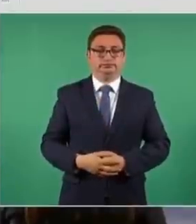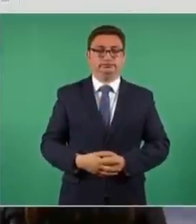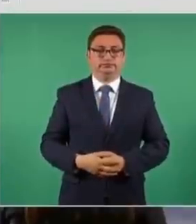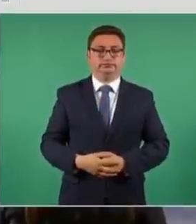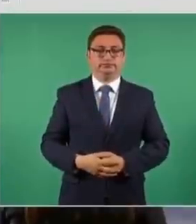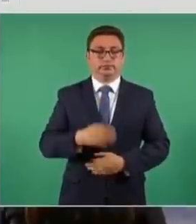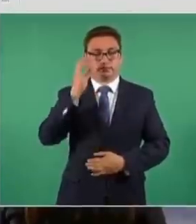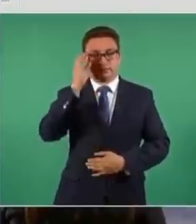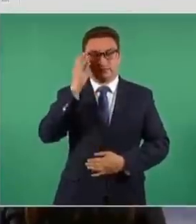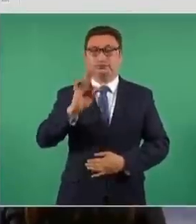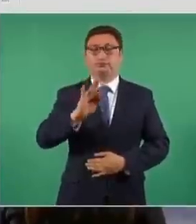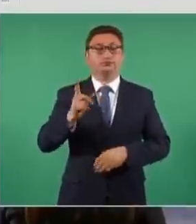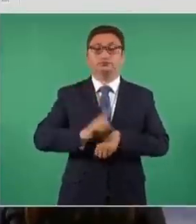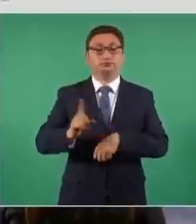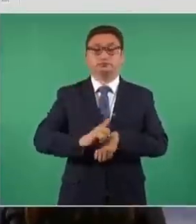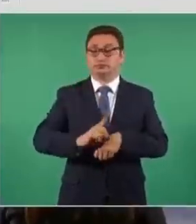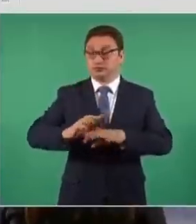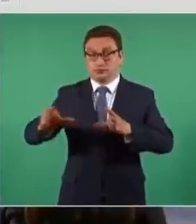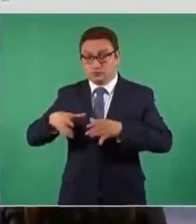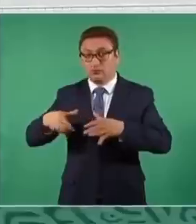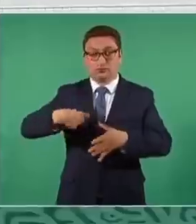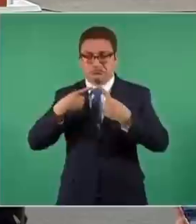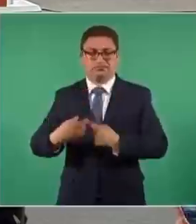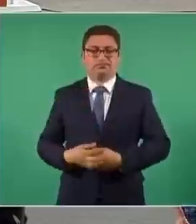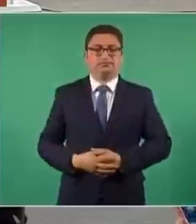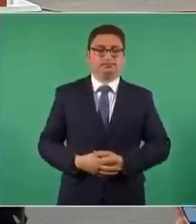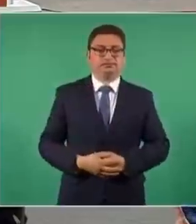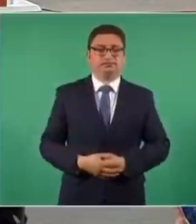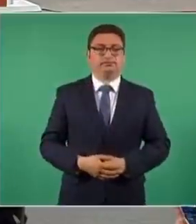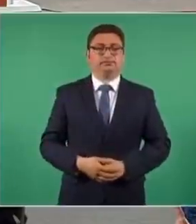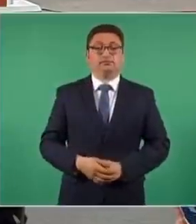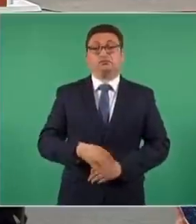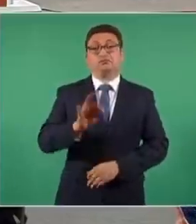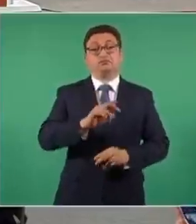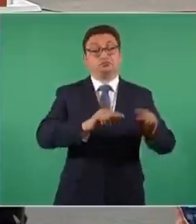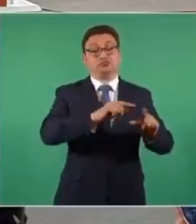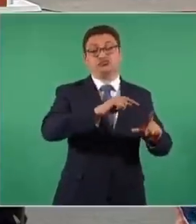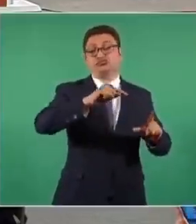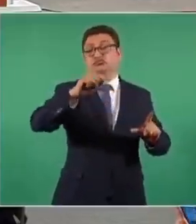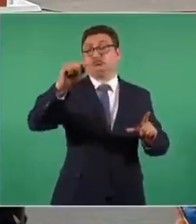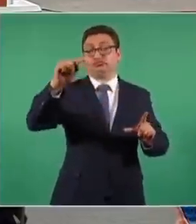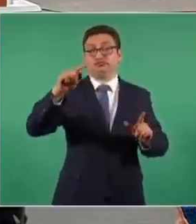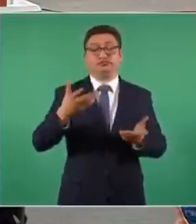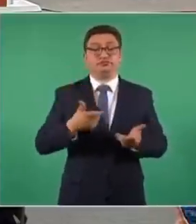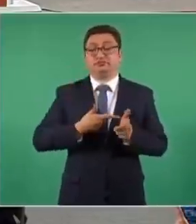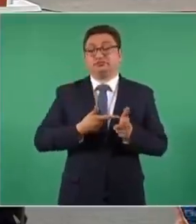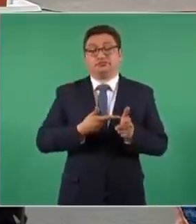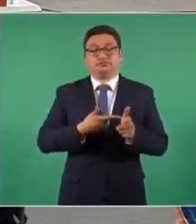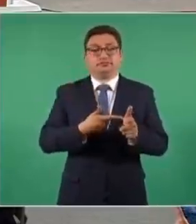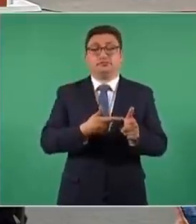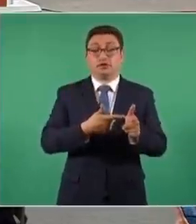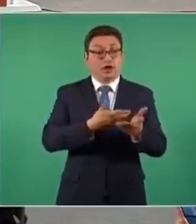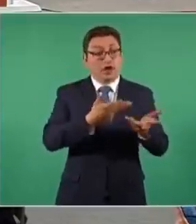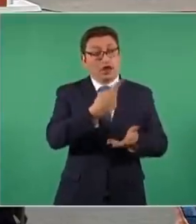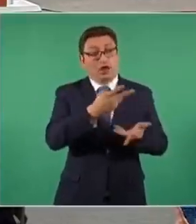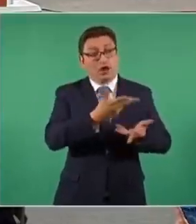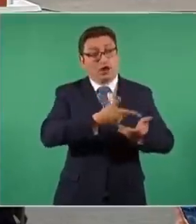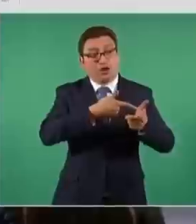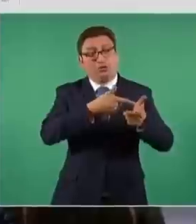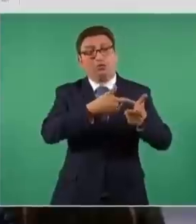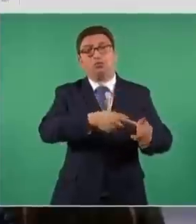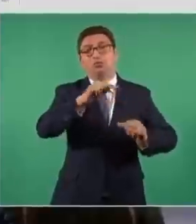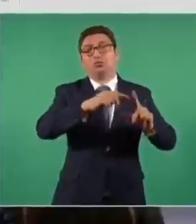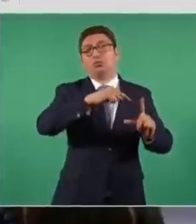reuniéramos todos los integrantes del Gabinete de Seguridad, pues si hubiésemos continuado actuando como se venía actuando,